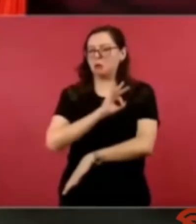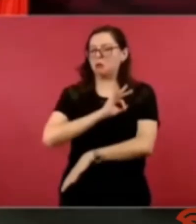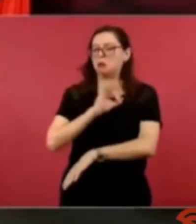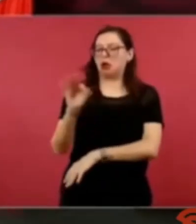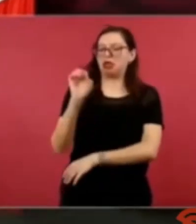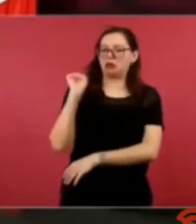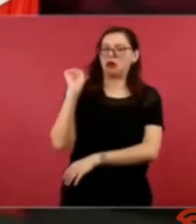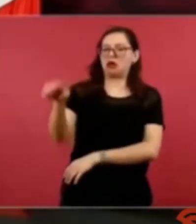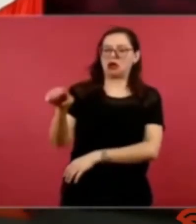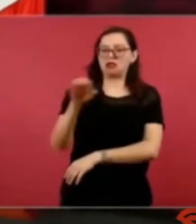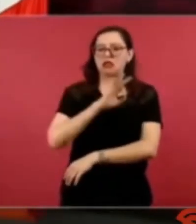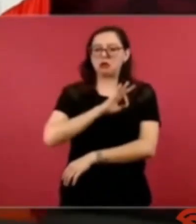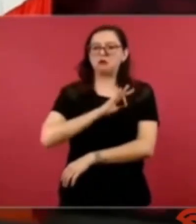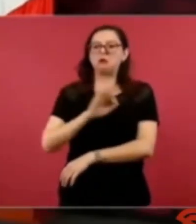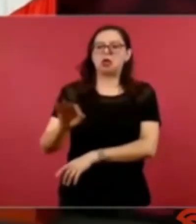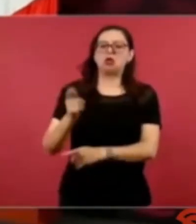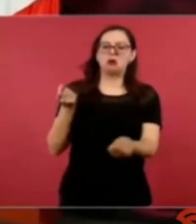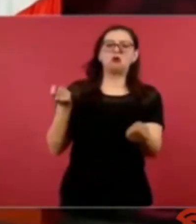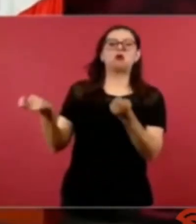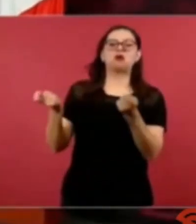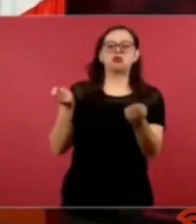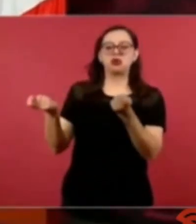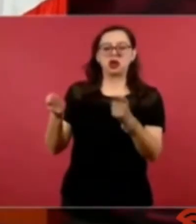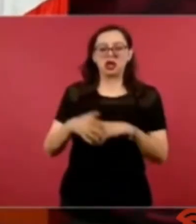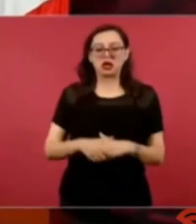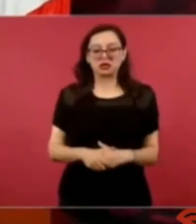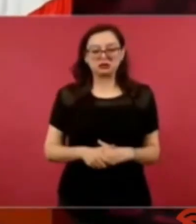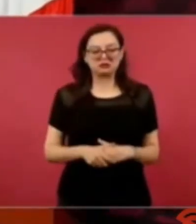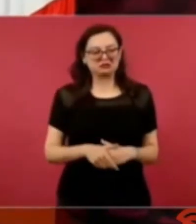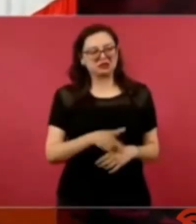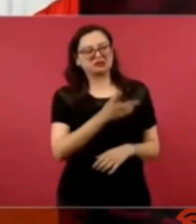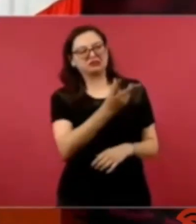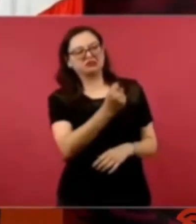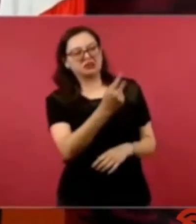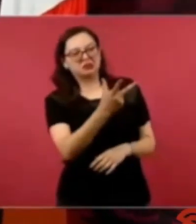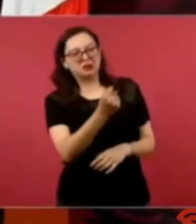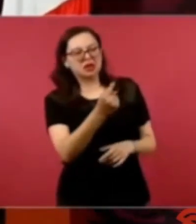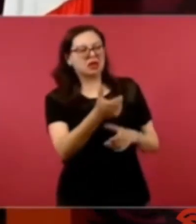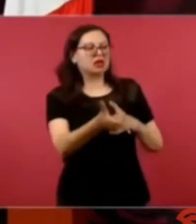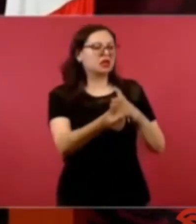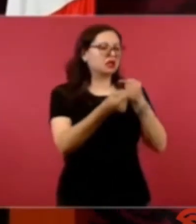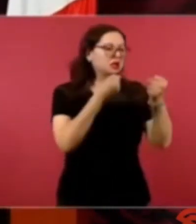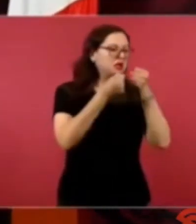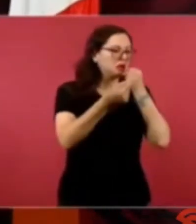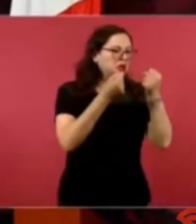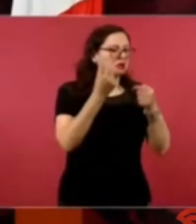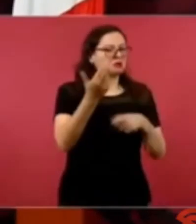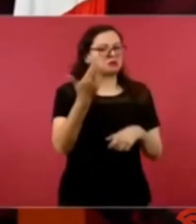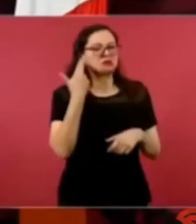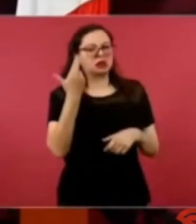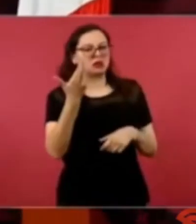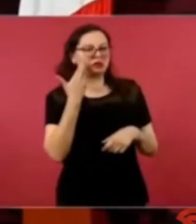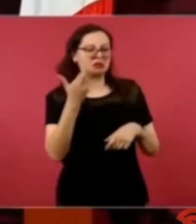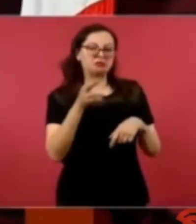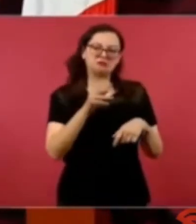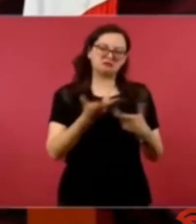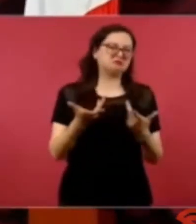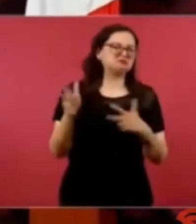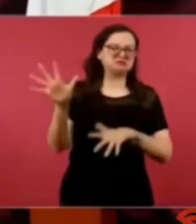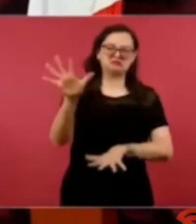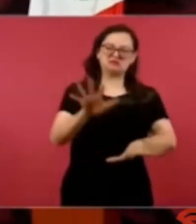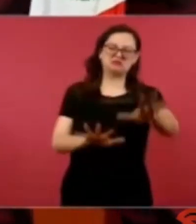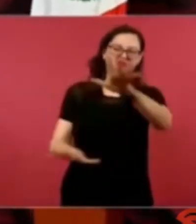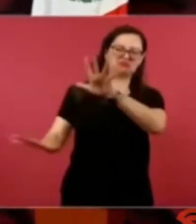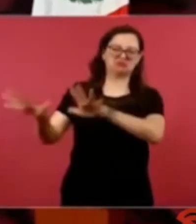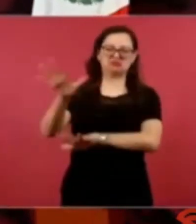este de apoyo a los medios de información o de manipulación y